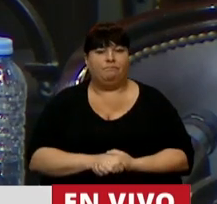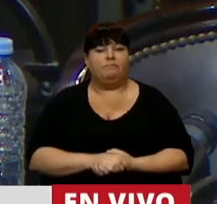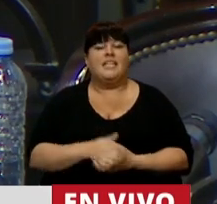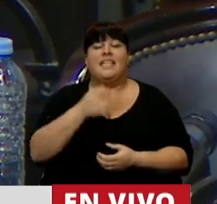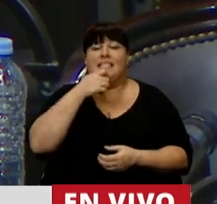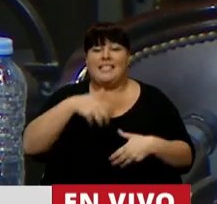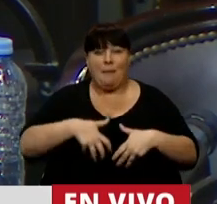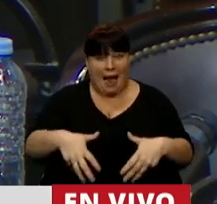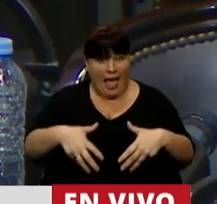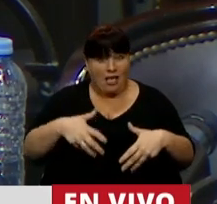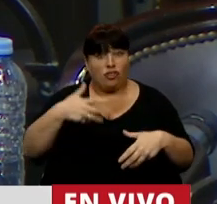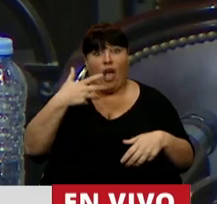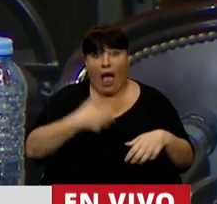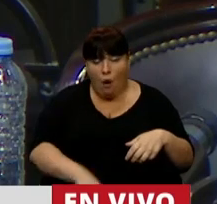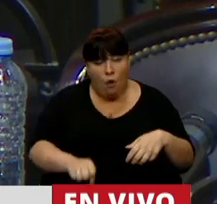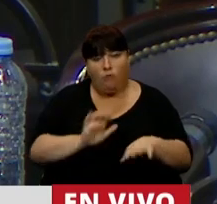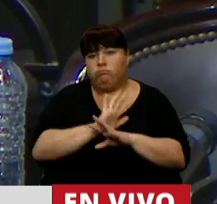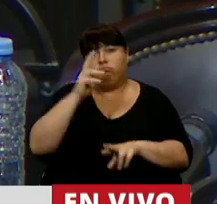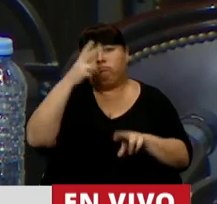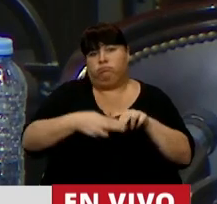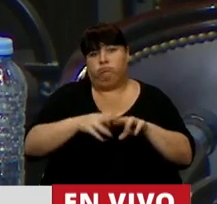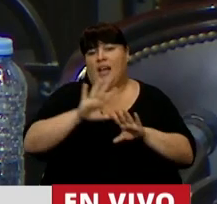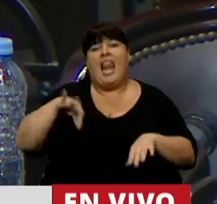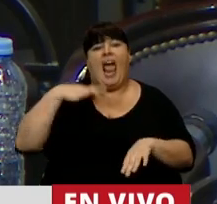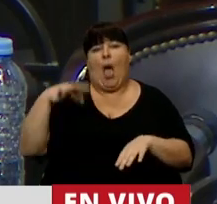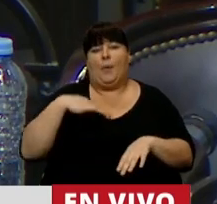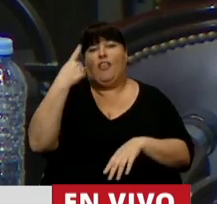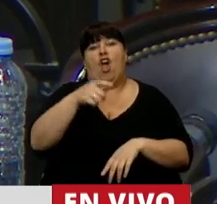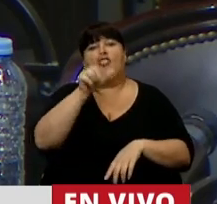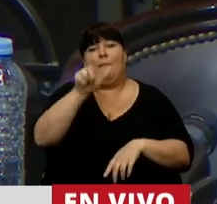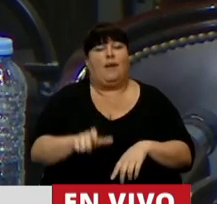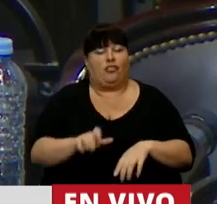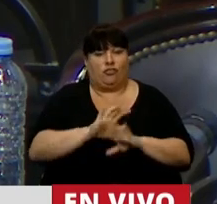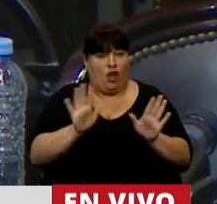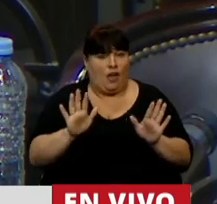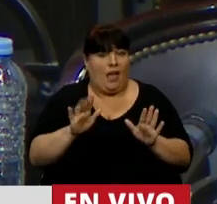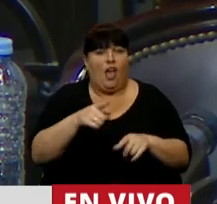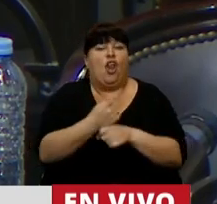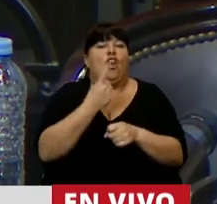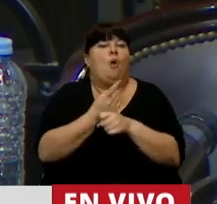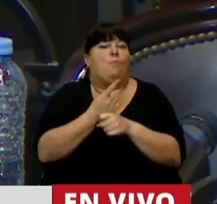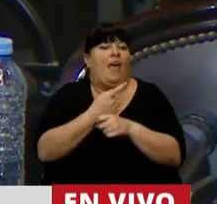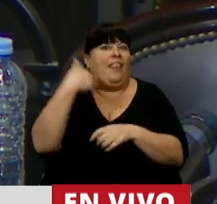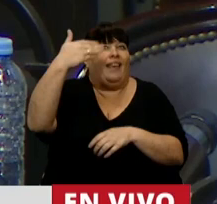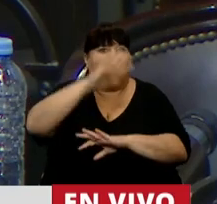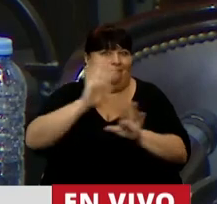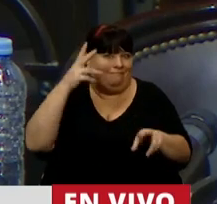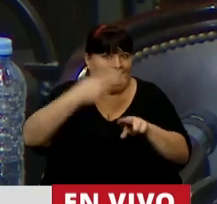Interrumpir un embarazo es finalizar con la vida de otro ser humano que no va a poder ser.